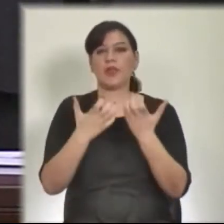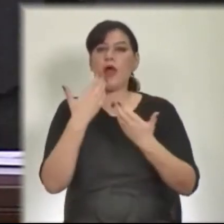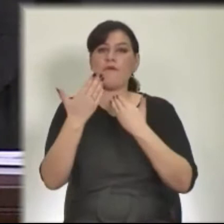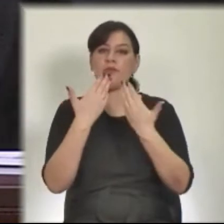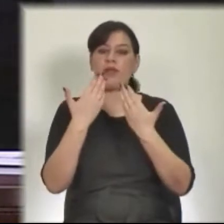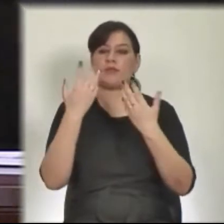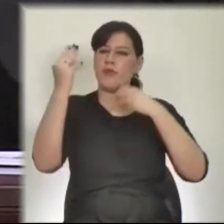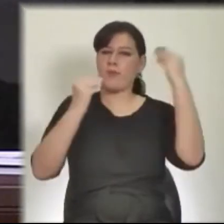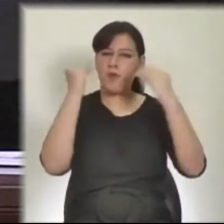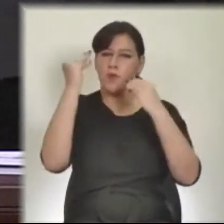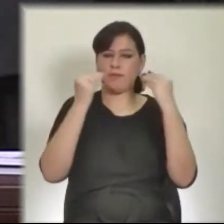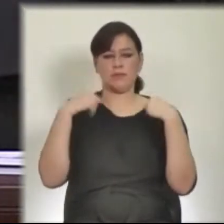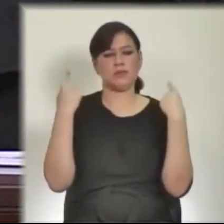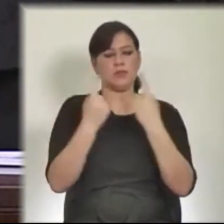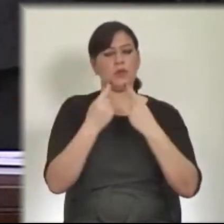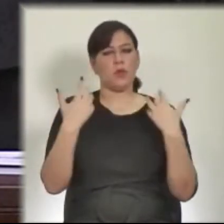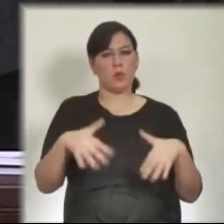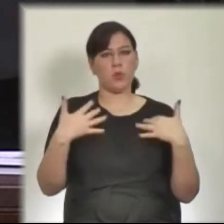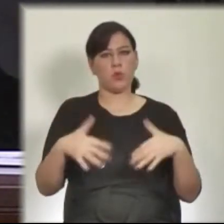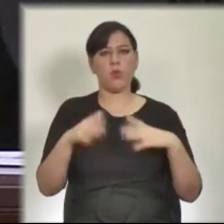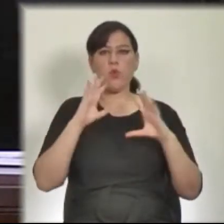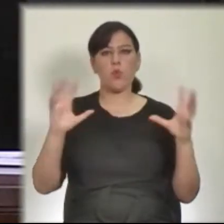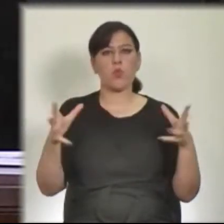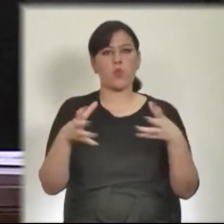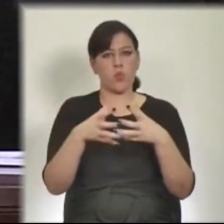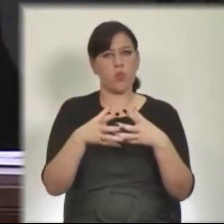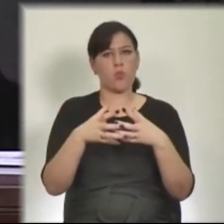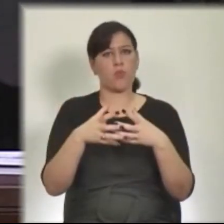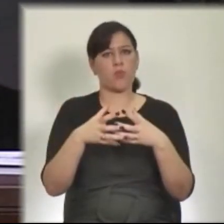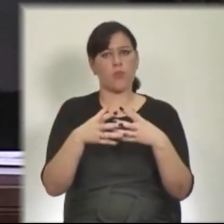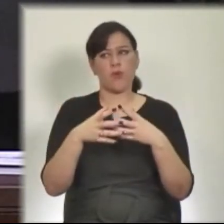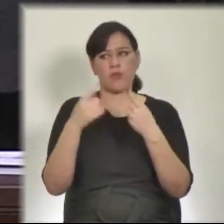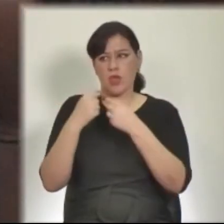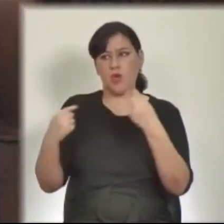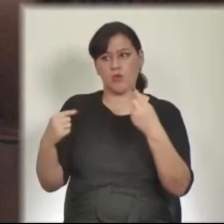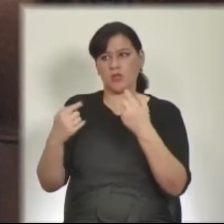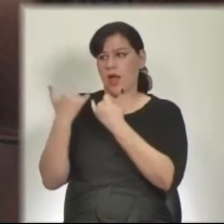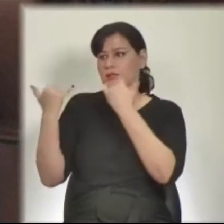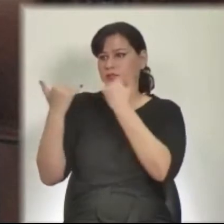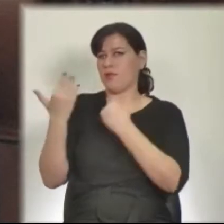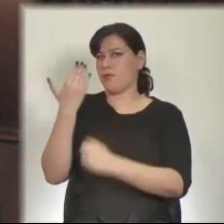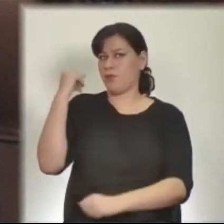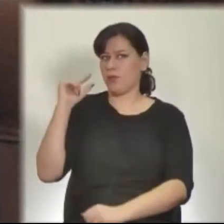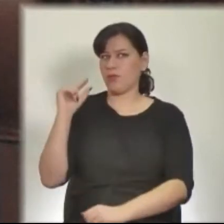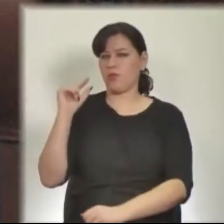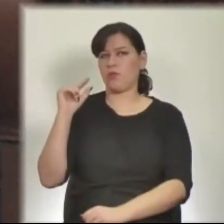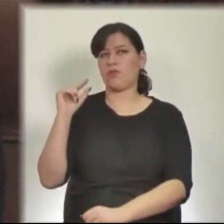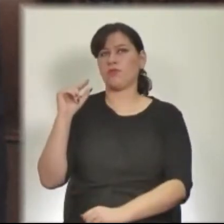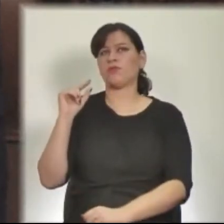preocupación que nos genera un conjunto de hechos acaecidos en los últimos días que tienen como